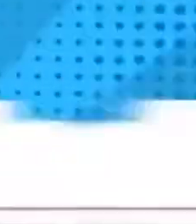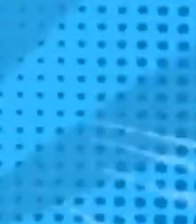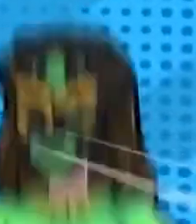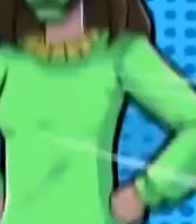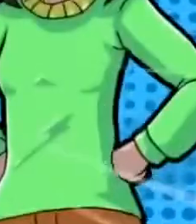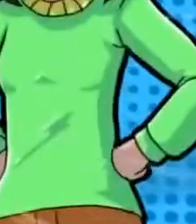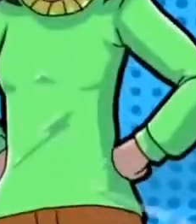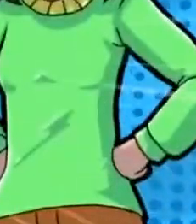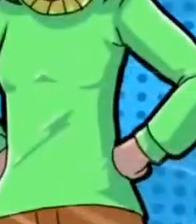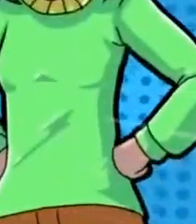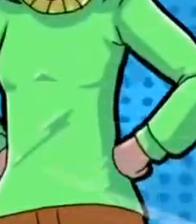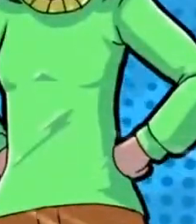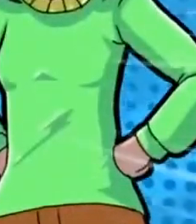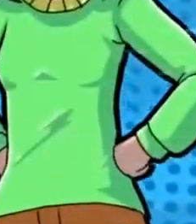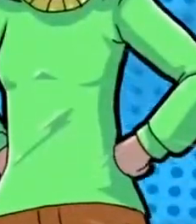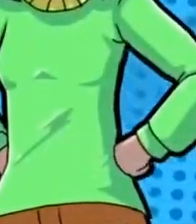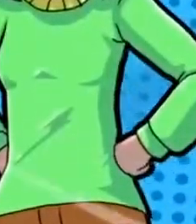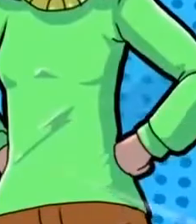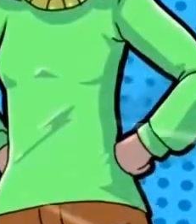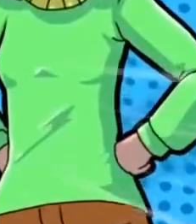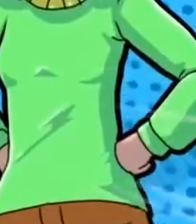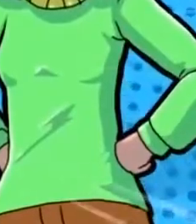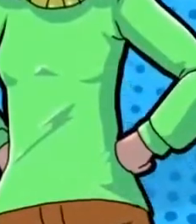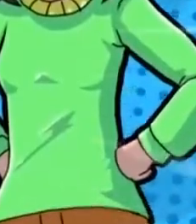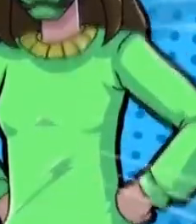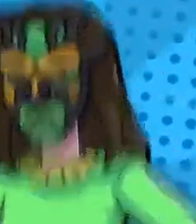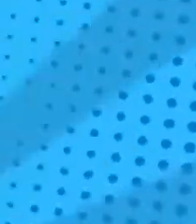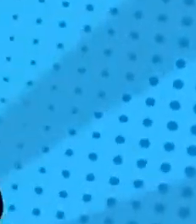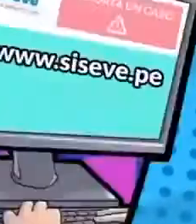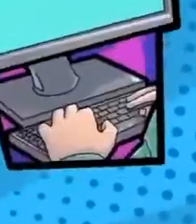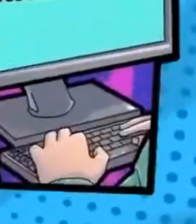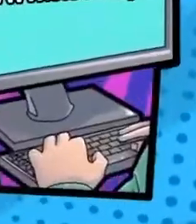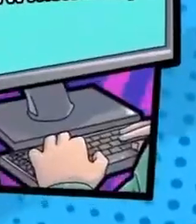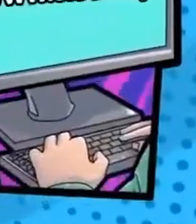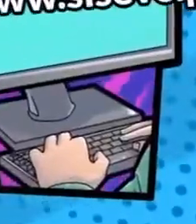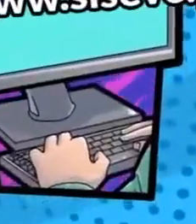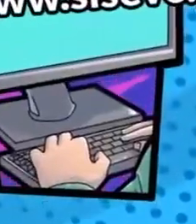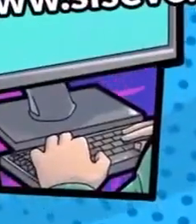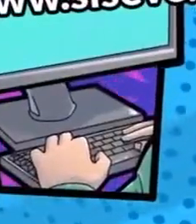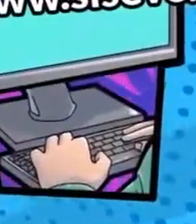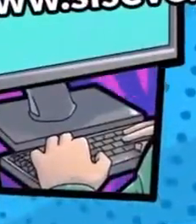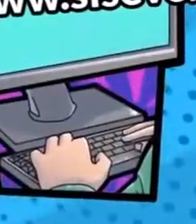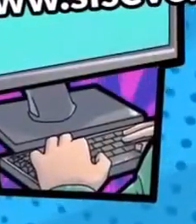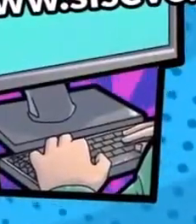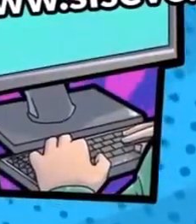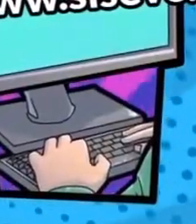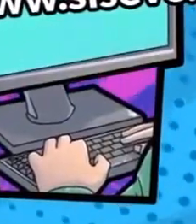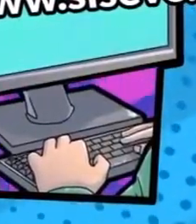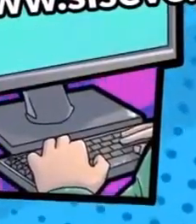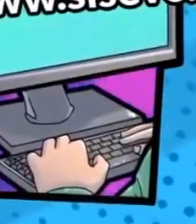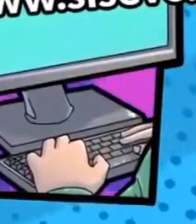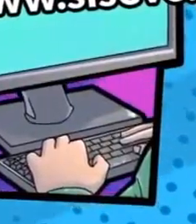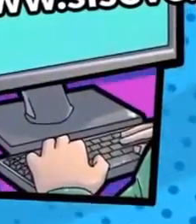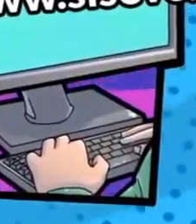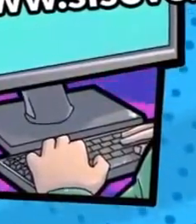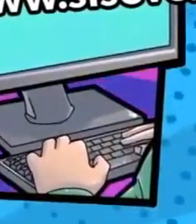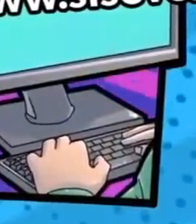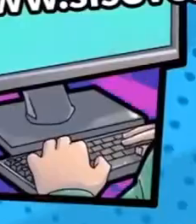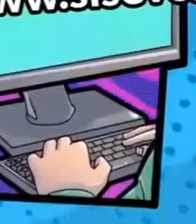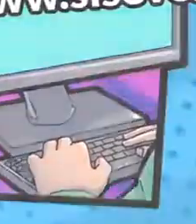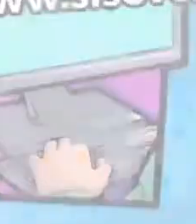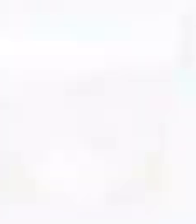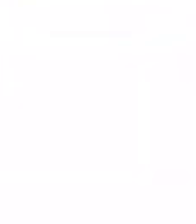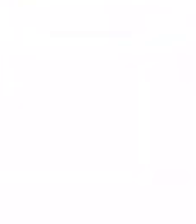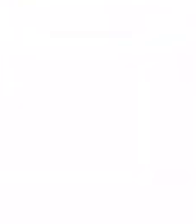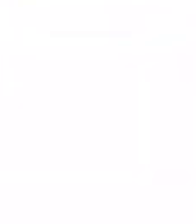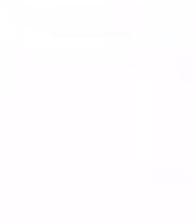Si eres víctima o testigo de violencia escolar, reporta de forma confidencial en nuestros canales de atención y sé parte de la Brigada Sí